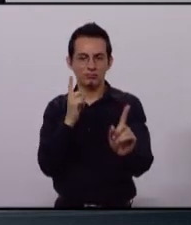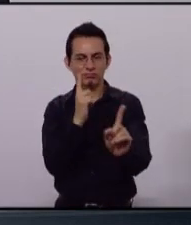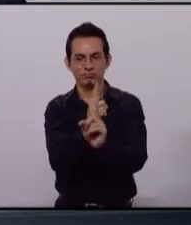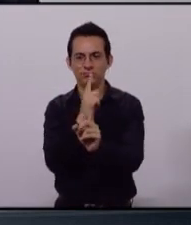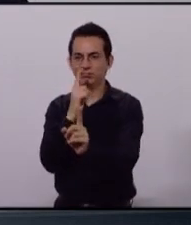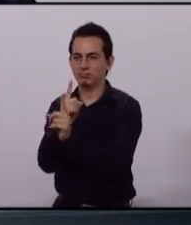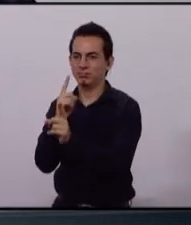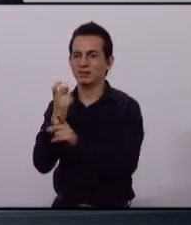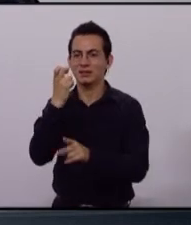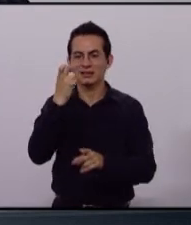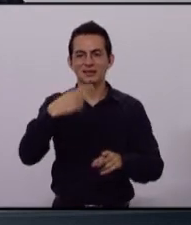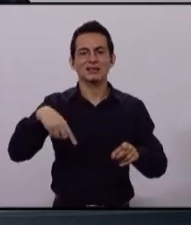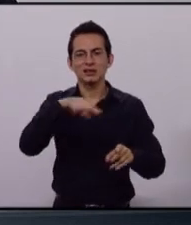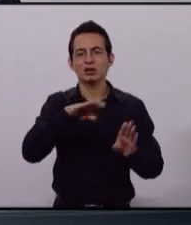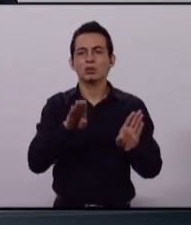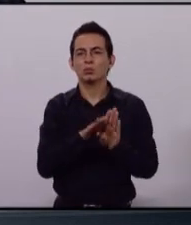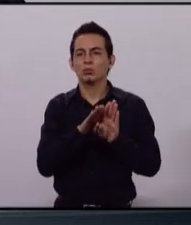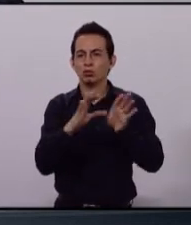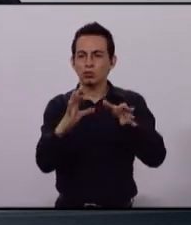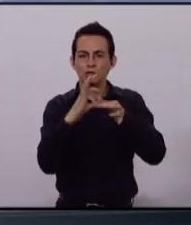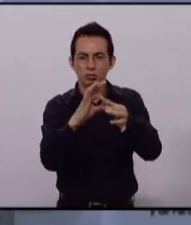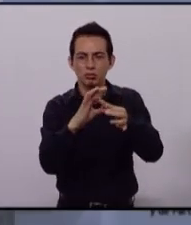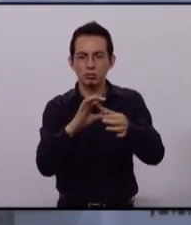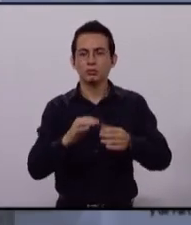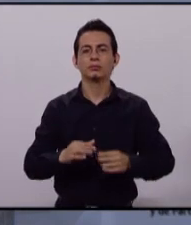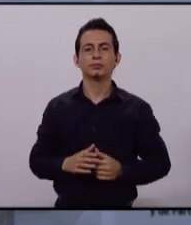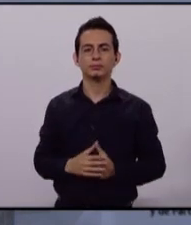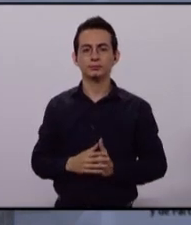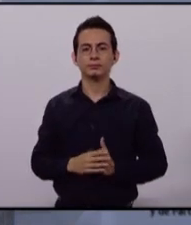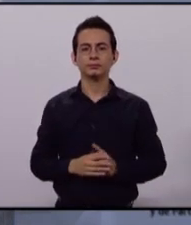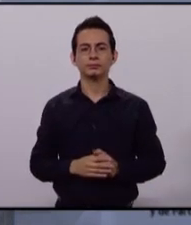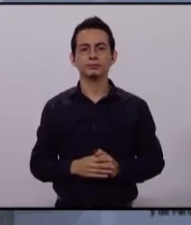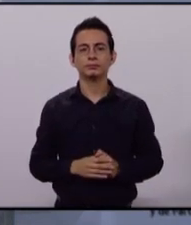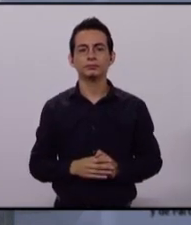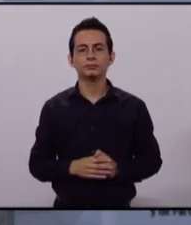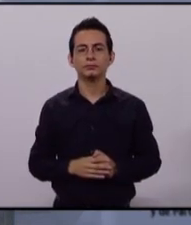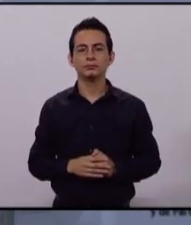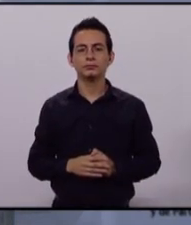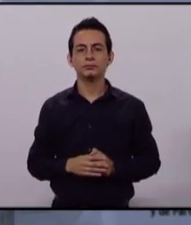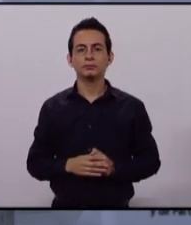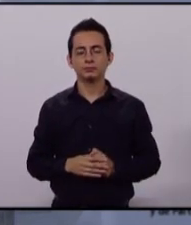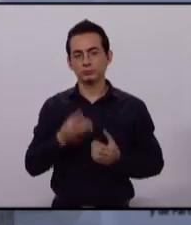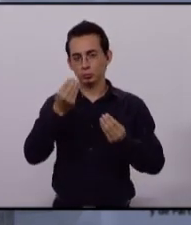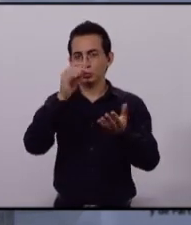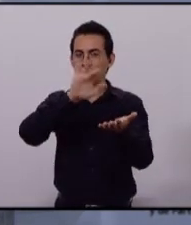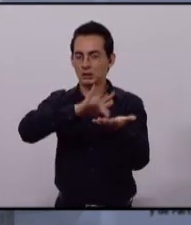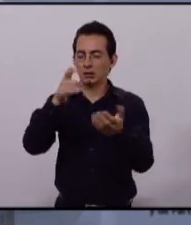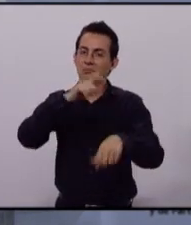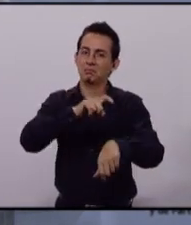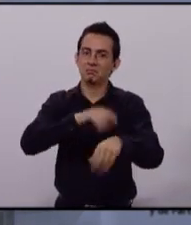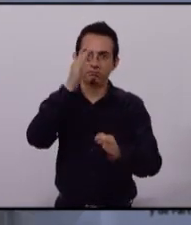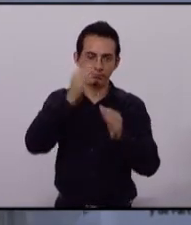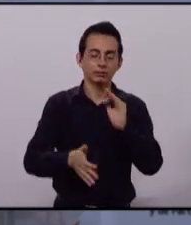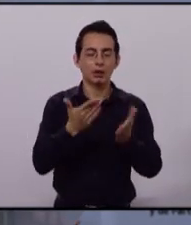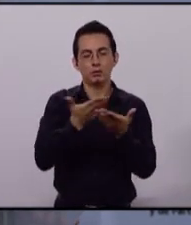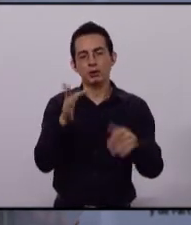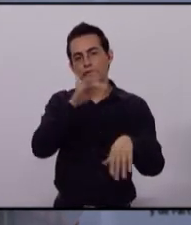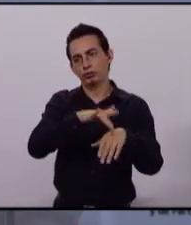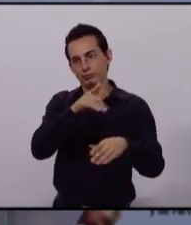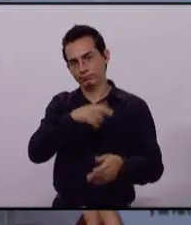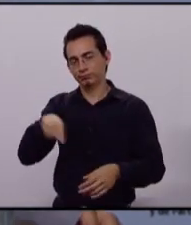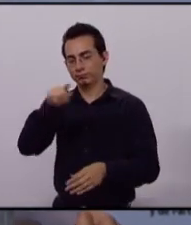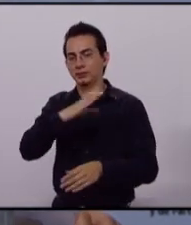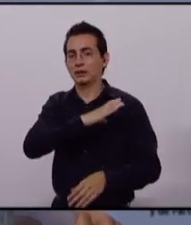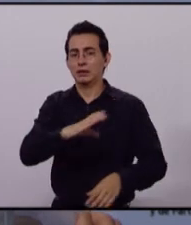ciudadanos. Ese dinomio que tiene que ver Ciudadanos a Zapopan. Se acabó su turno. Candidato, muchas gracias. Pasamos ahora con el candidato de la